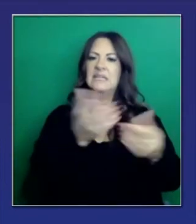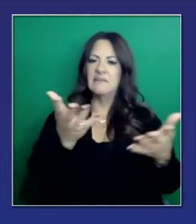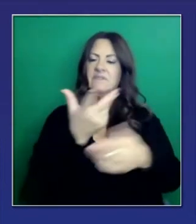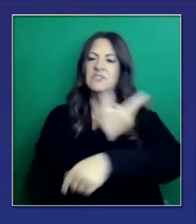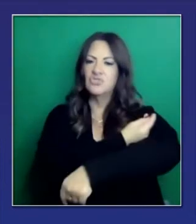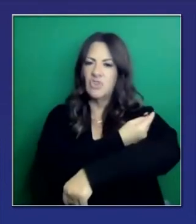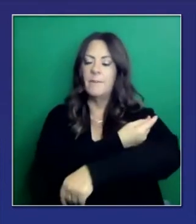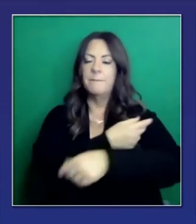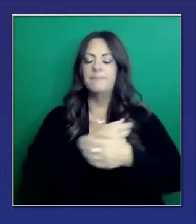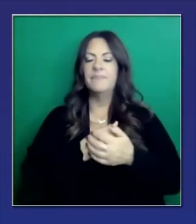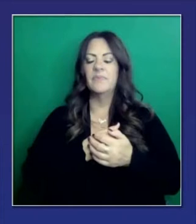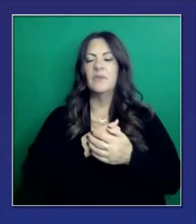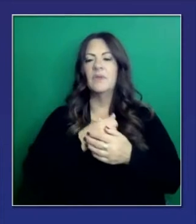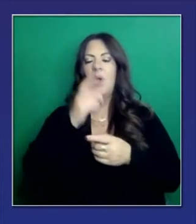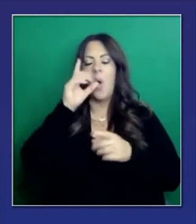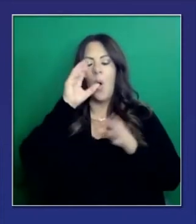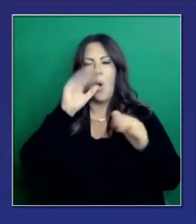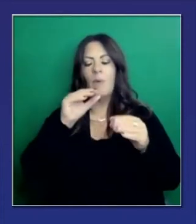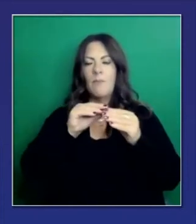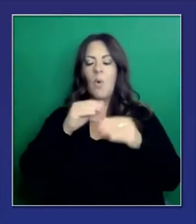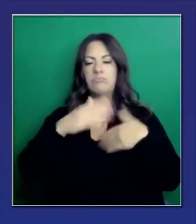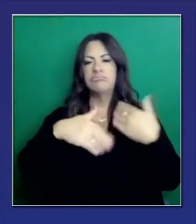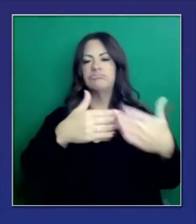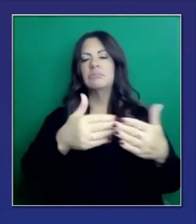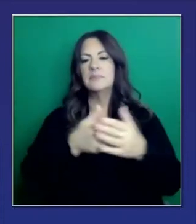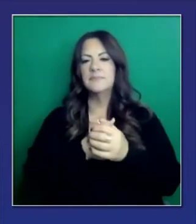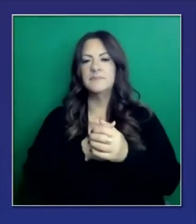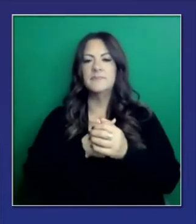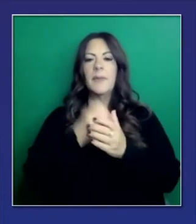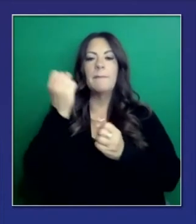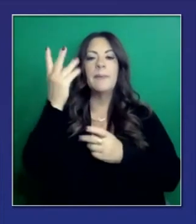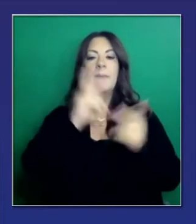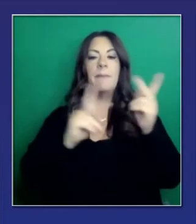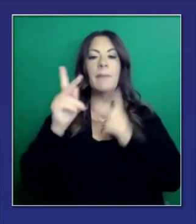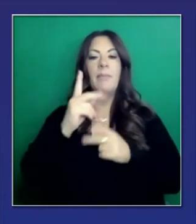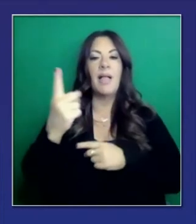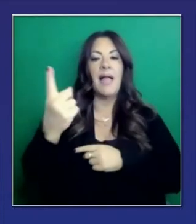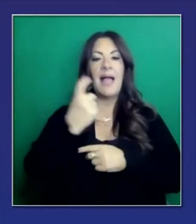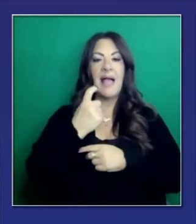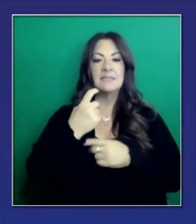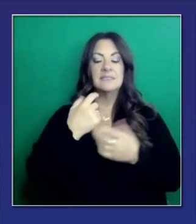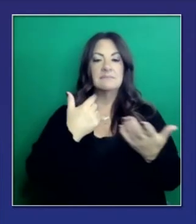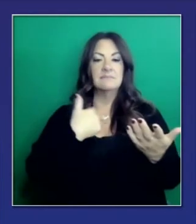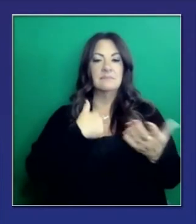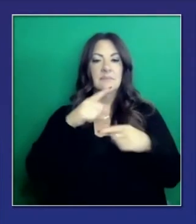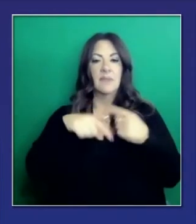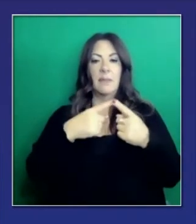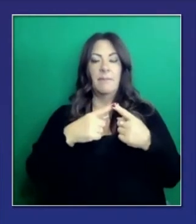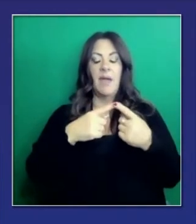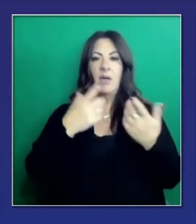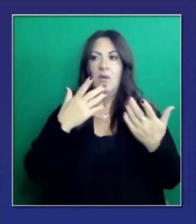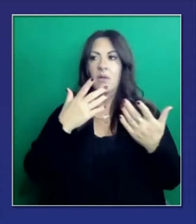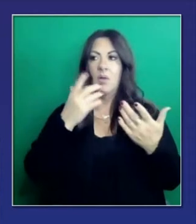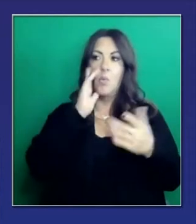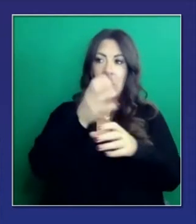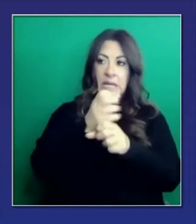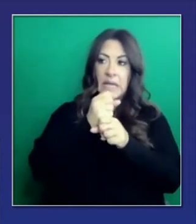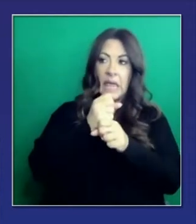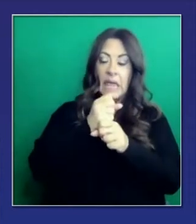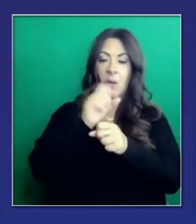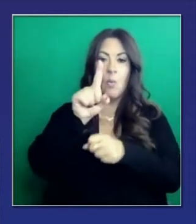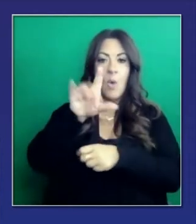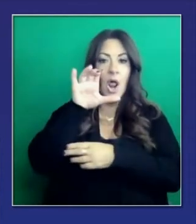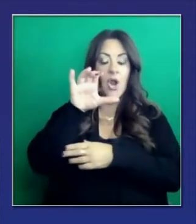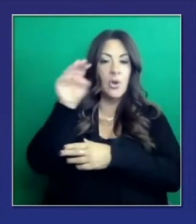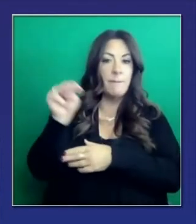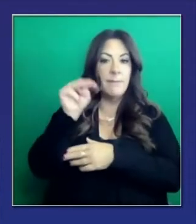muy corto. Y, por cierto, ayer la gente me ha preguntado qué relación tenemos nosotros con el objetivo de las 100 millones de vacunas del presidente Biden.